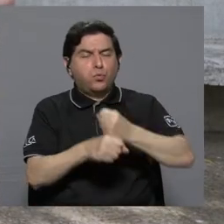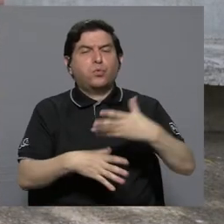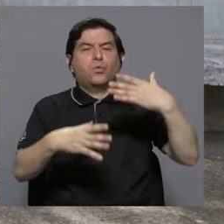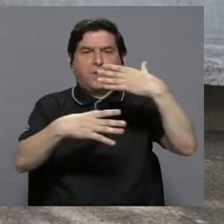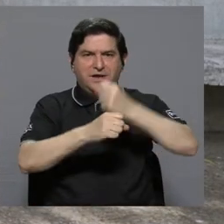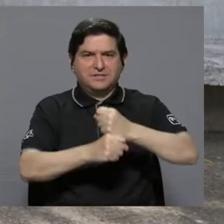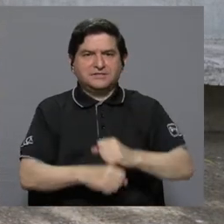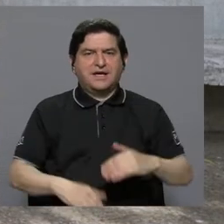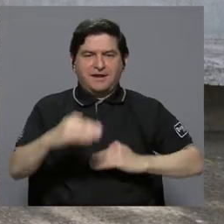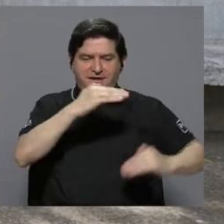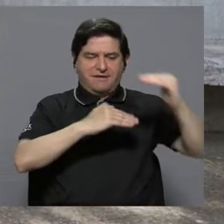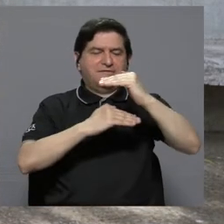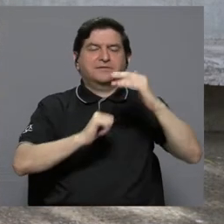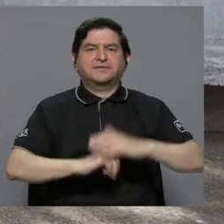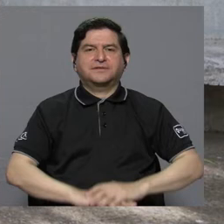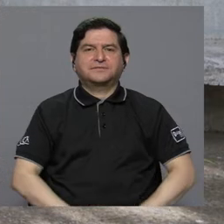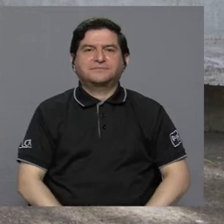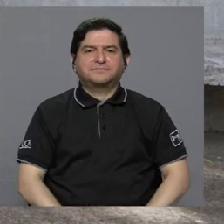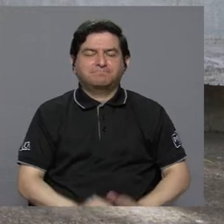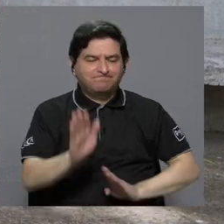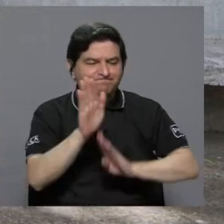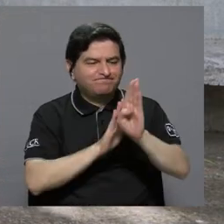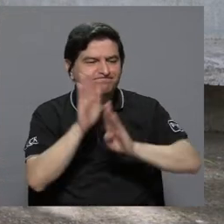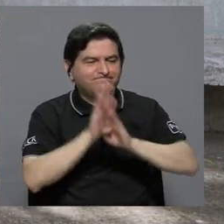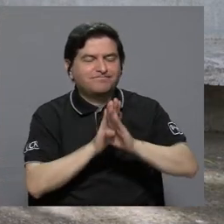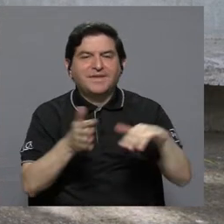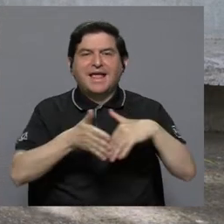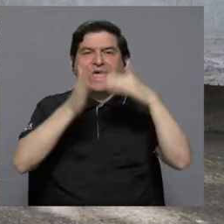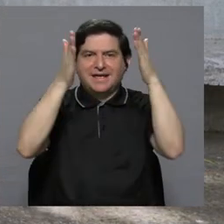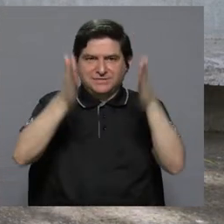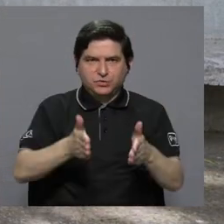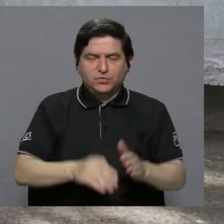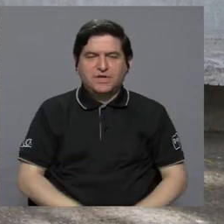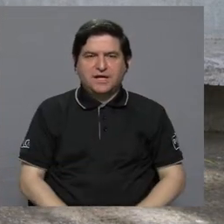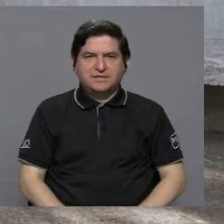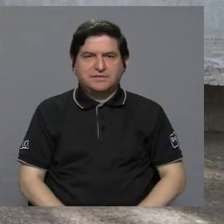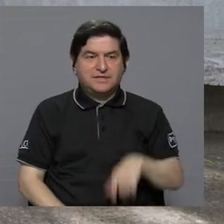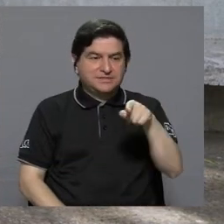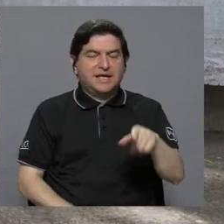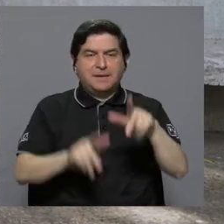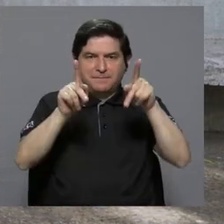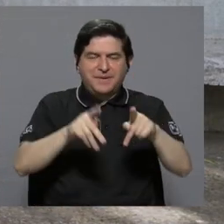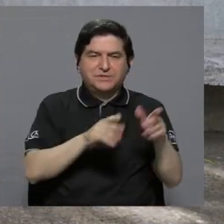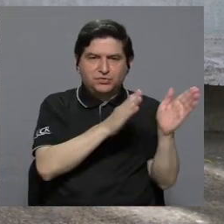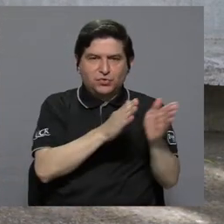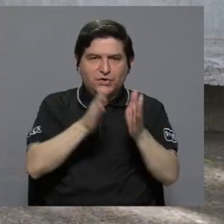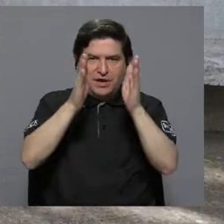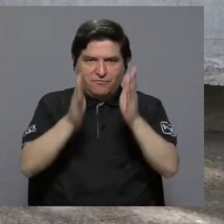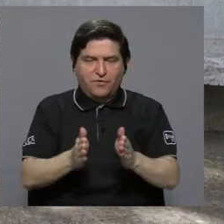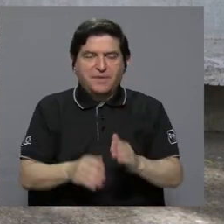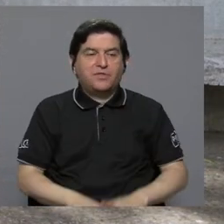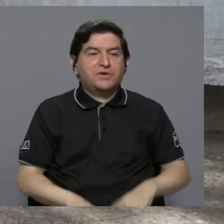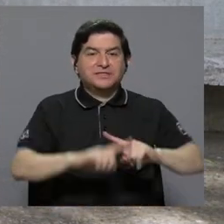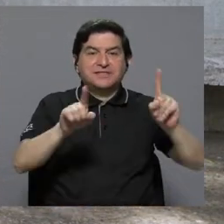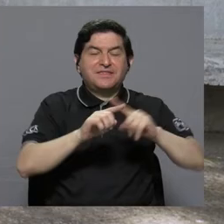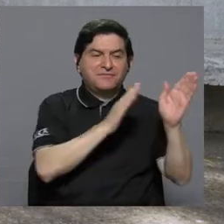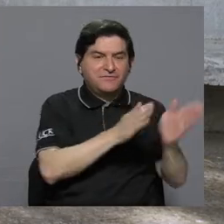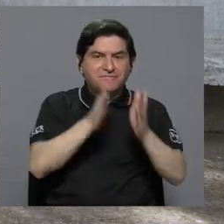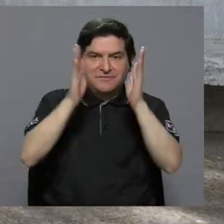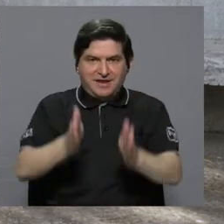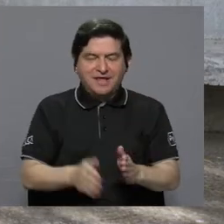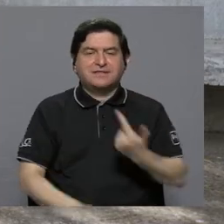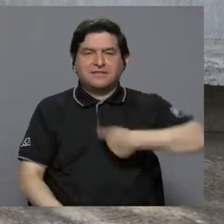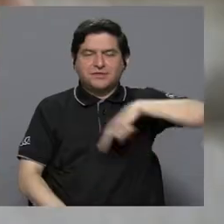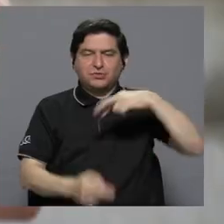hacer como facultad, desarrollar en los estudiantes, en los formadores de formadores, que es nuestra gran